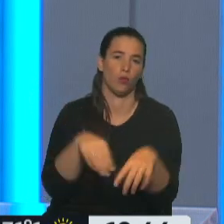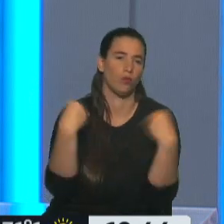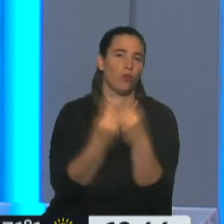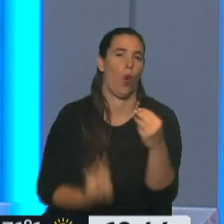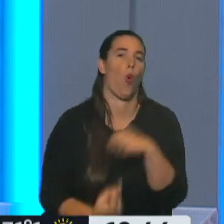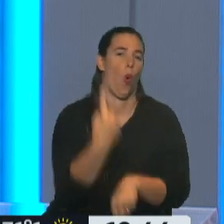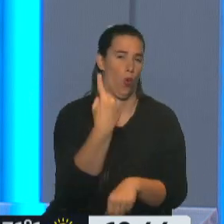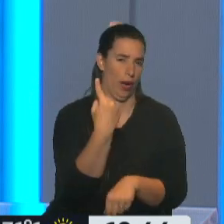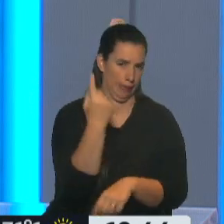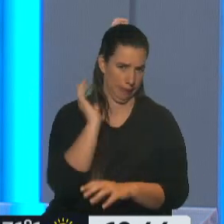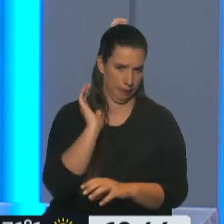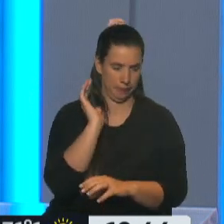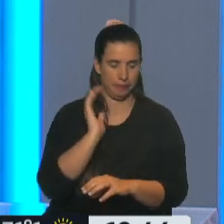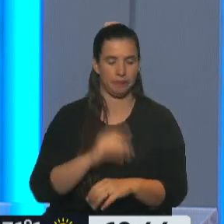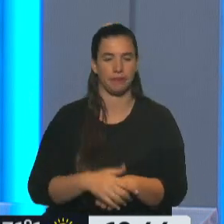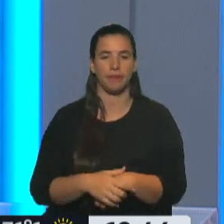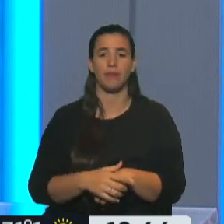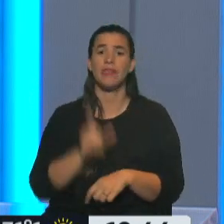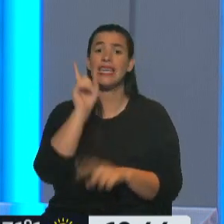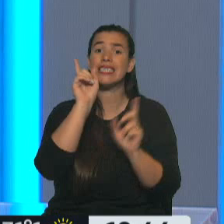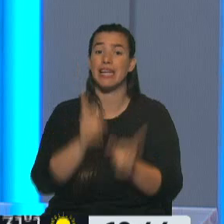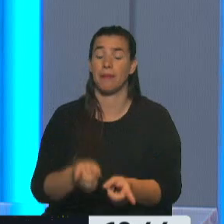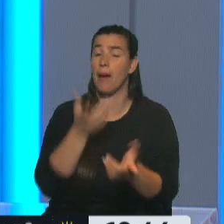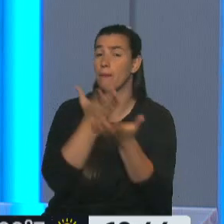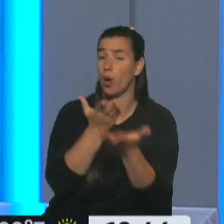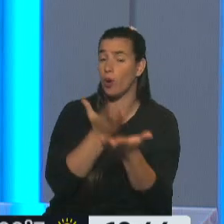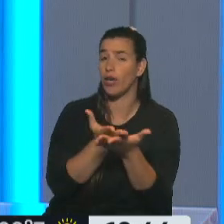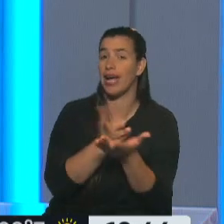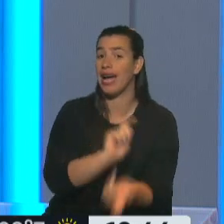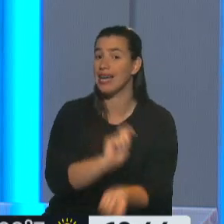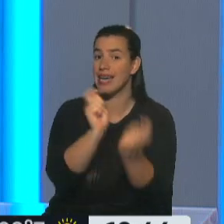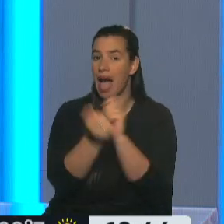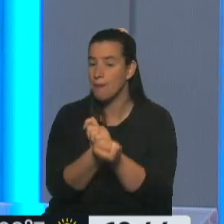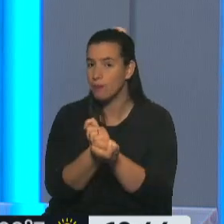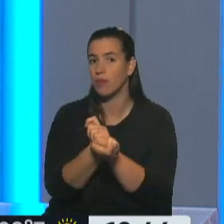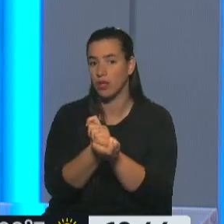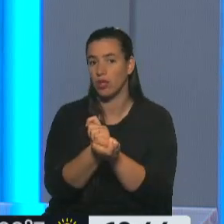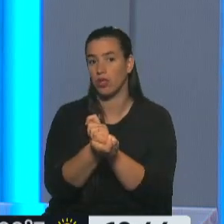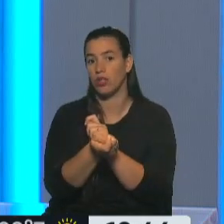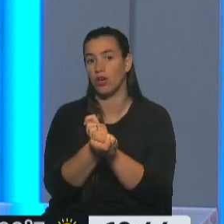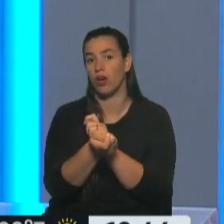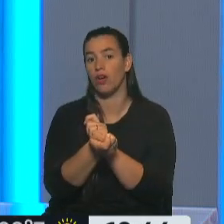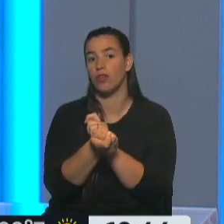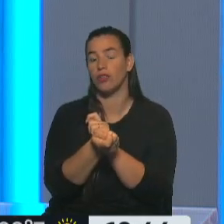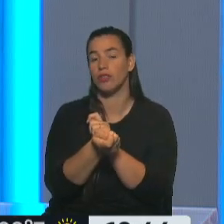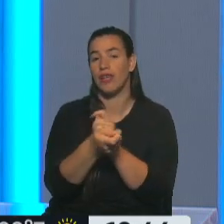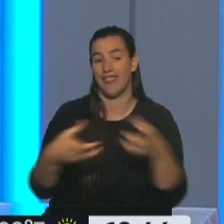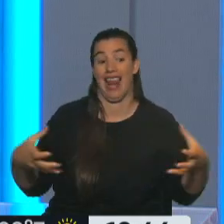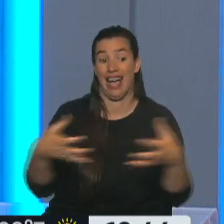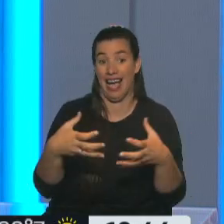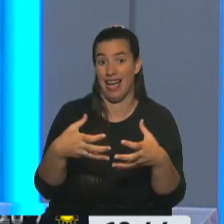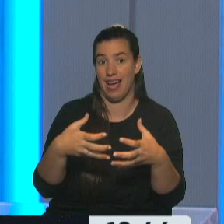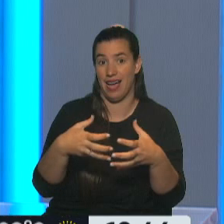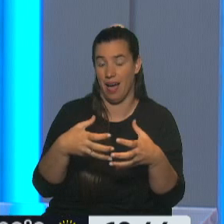proponen es el cambio de la modificación de las cámaras. O sea,